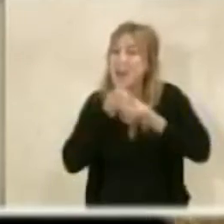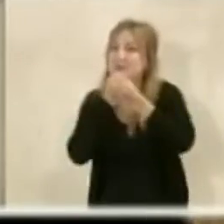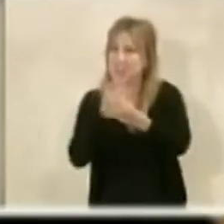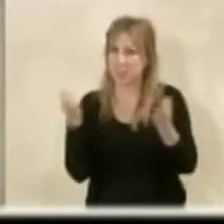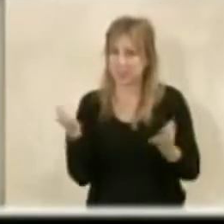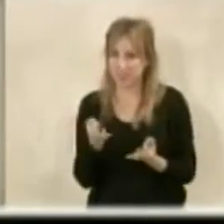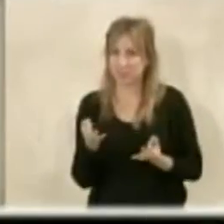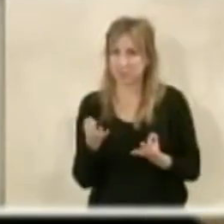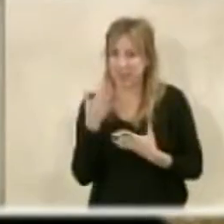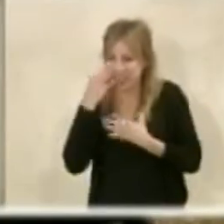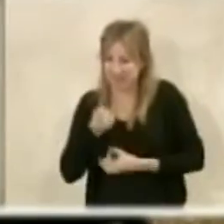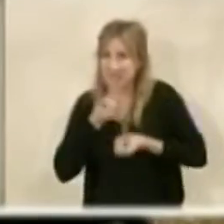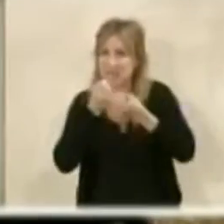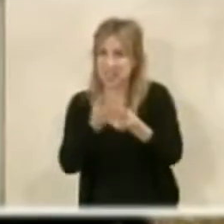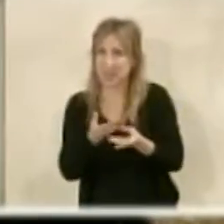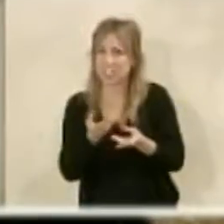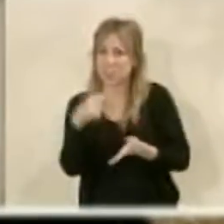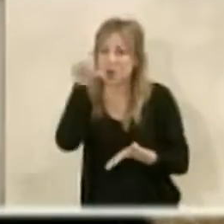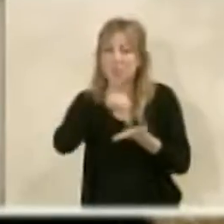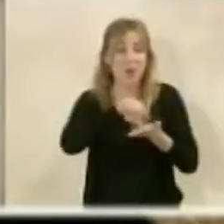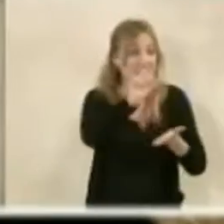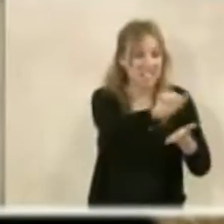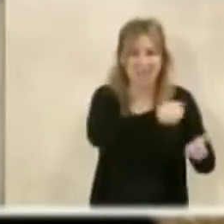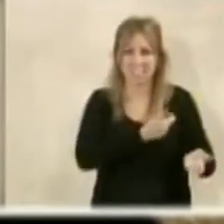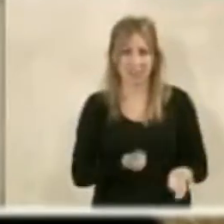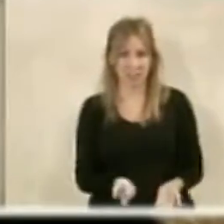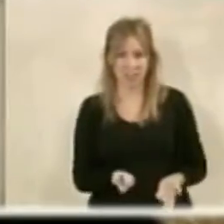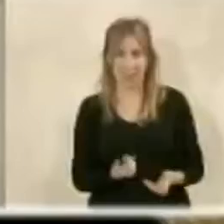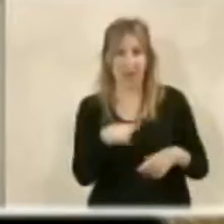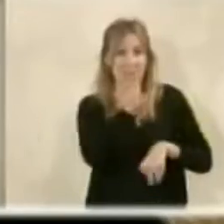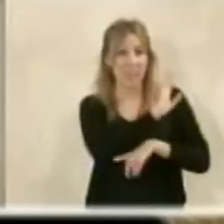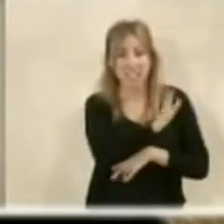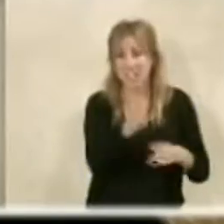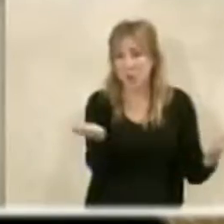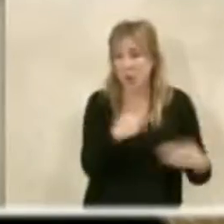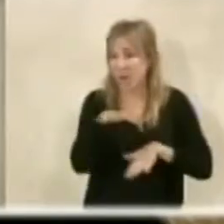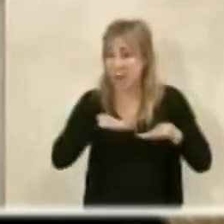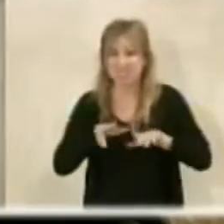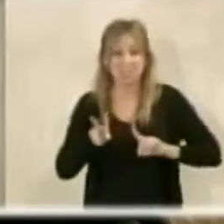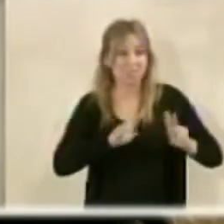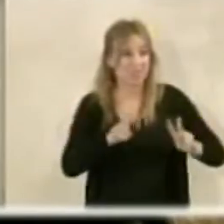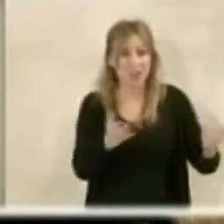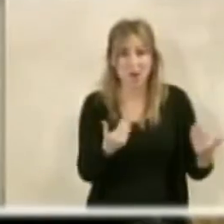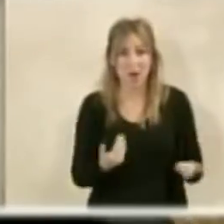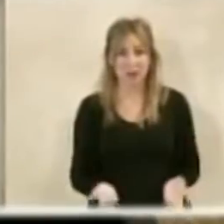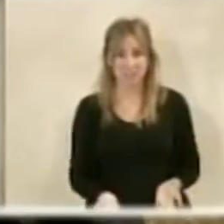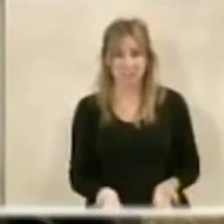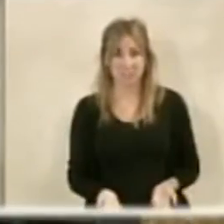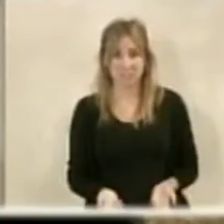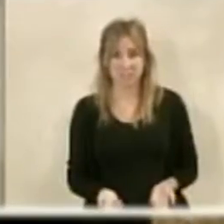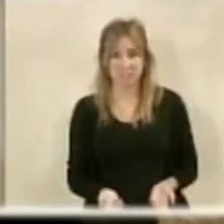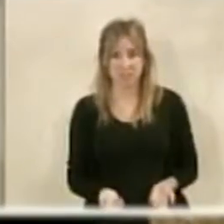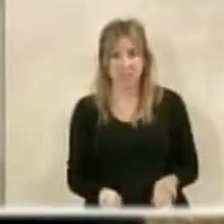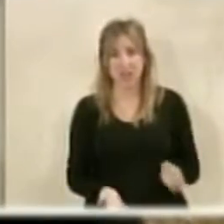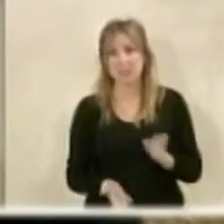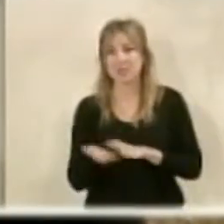decirlo. Y estamos creando una ciudad desierta. Ni hay cine, ni hay nada, no hay actividad, nada. Nada. Y todo el mundo se